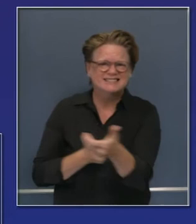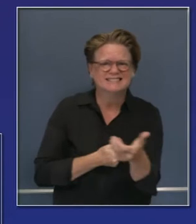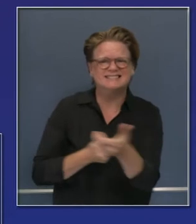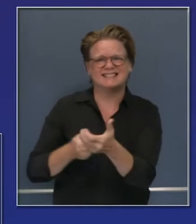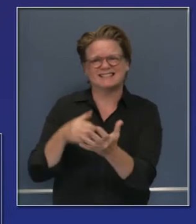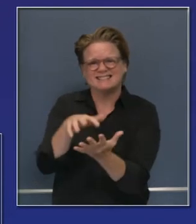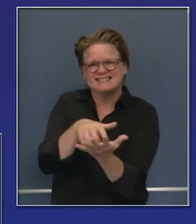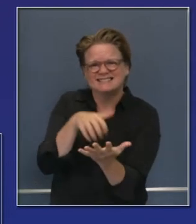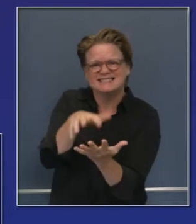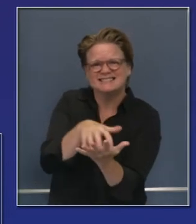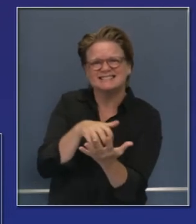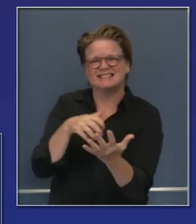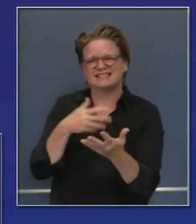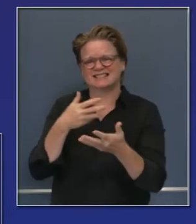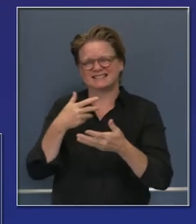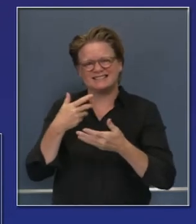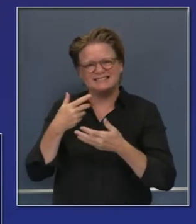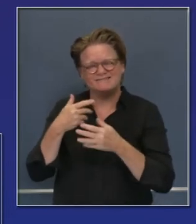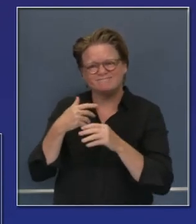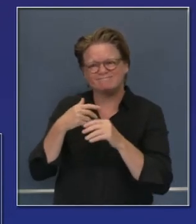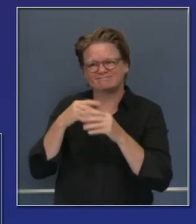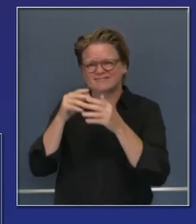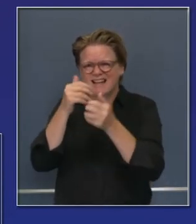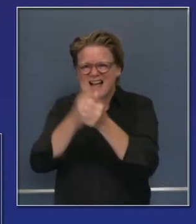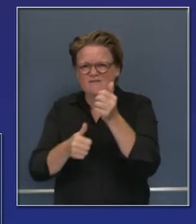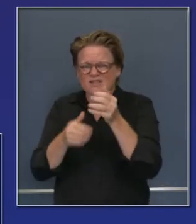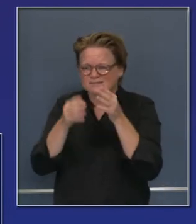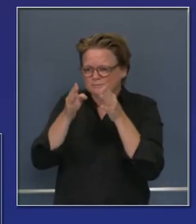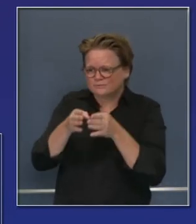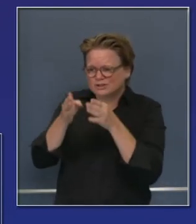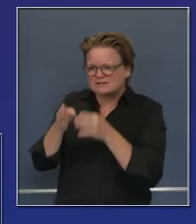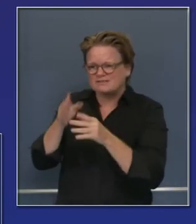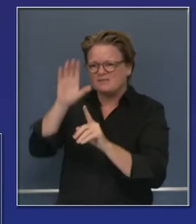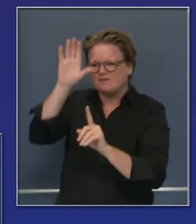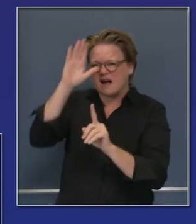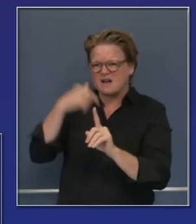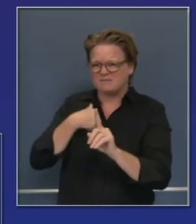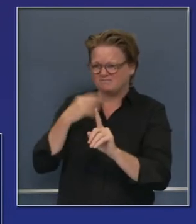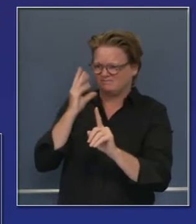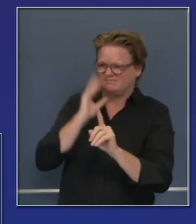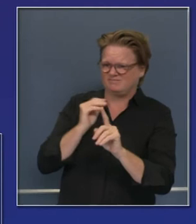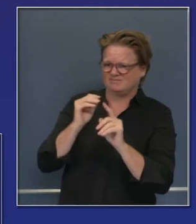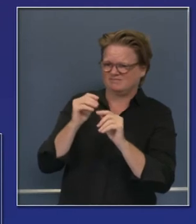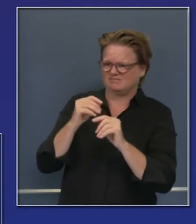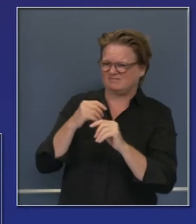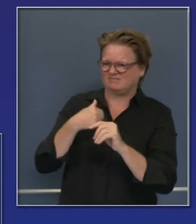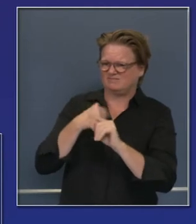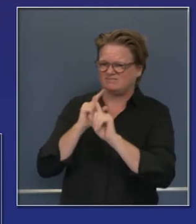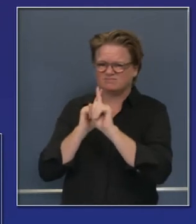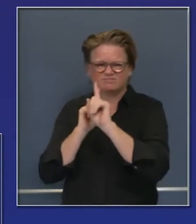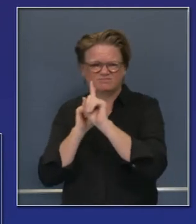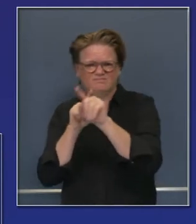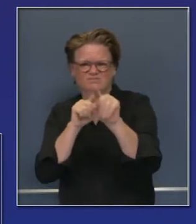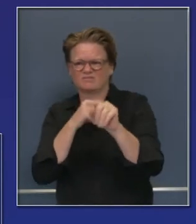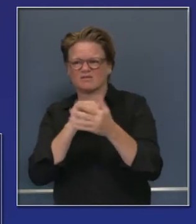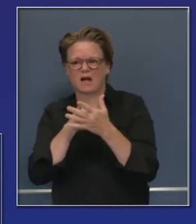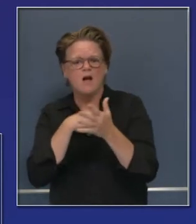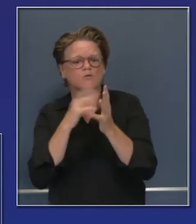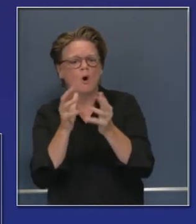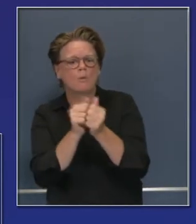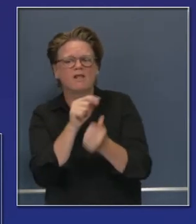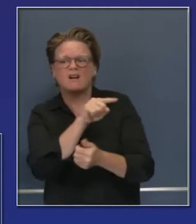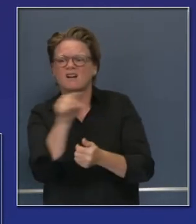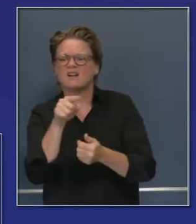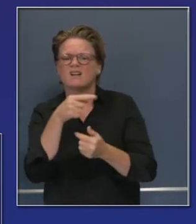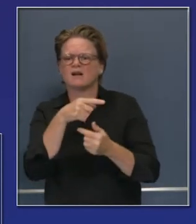incendios, helicópteros, todos los recursos que tenemos están ahora trabajando a todo dar. También tenemos el